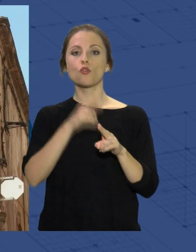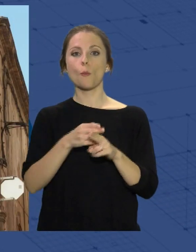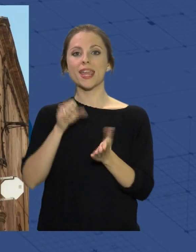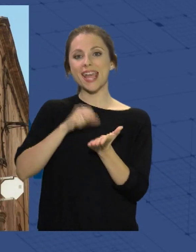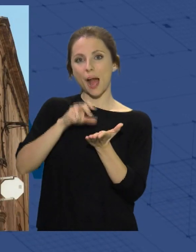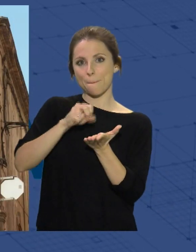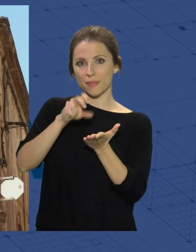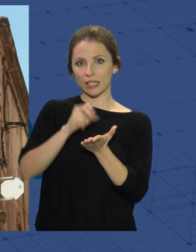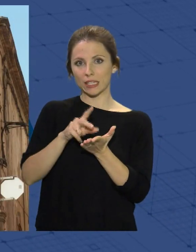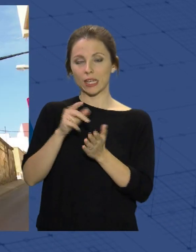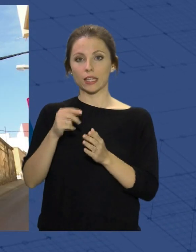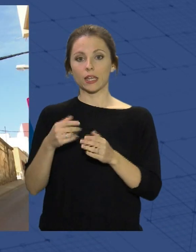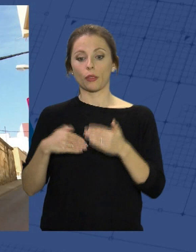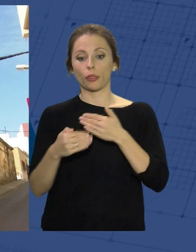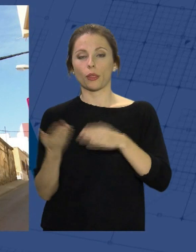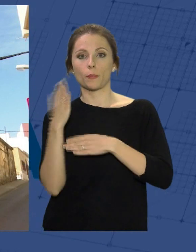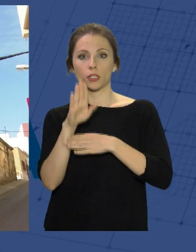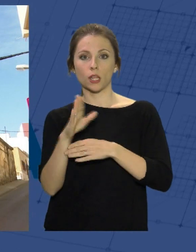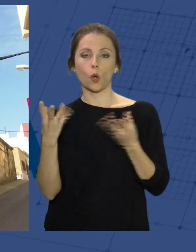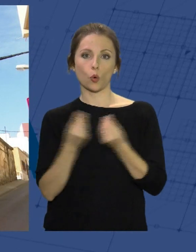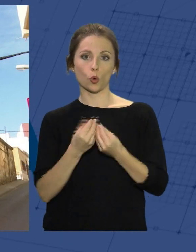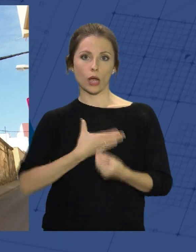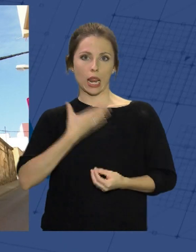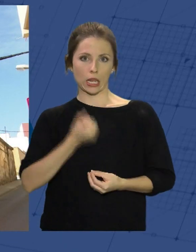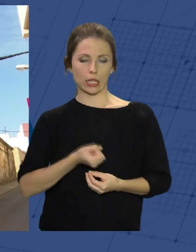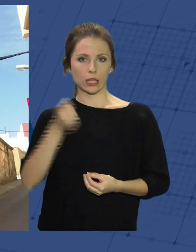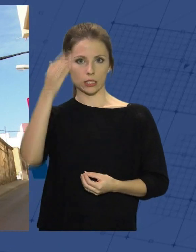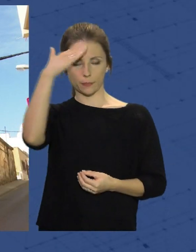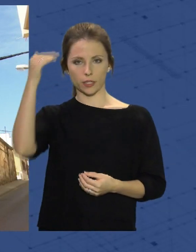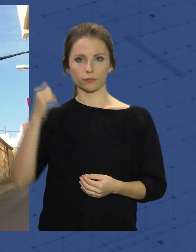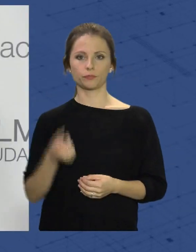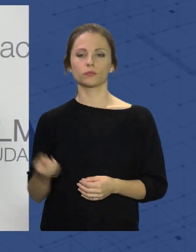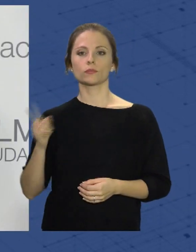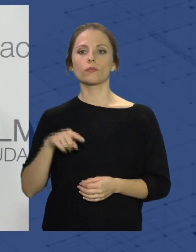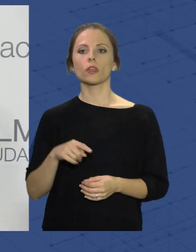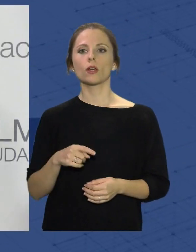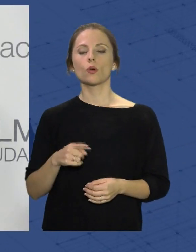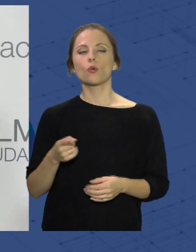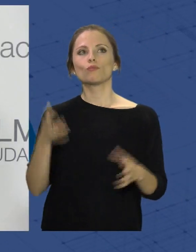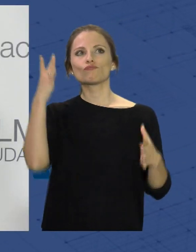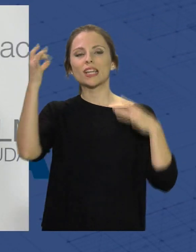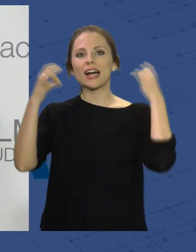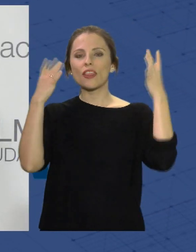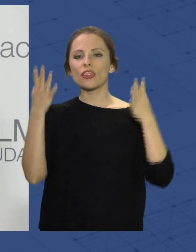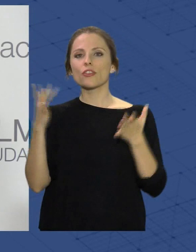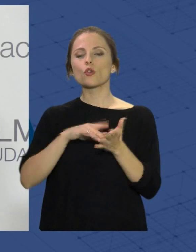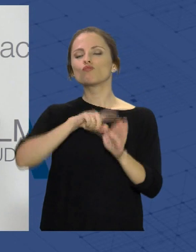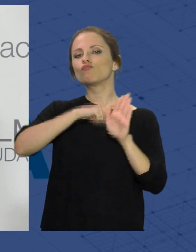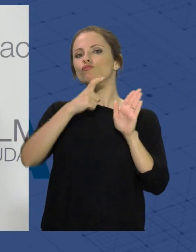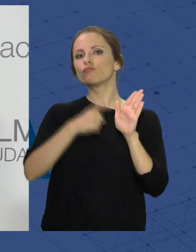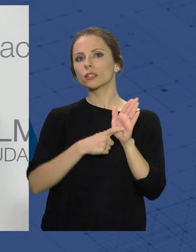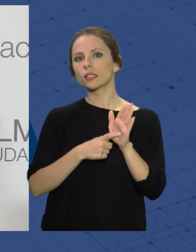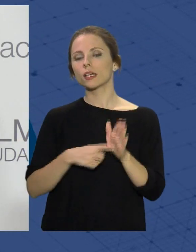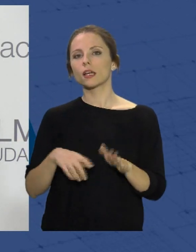presentados próximamente por la alcaldesa. Con el que pretendemos una acción integral para